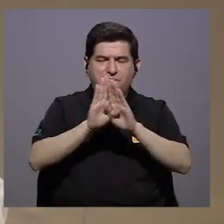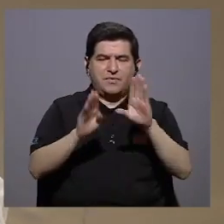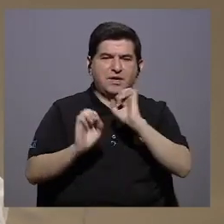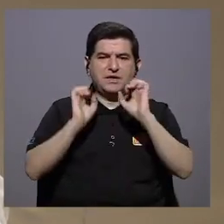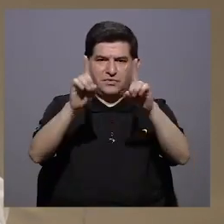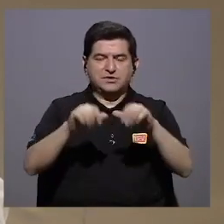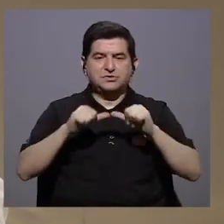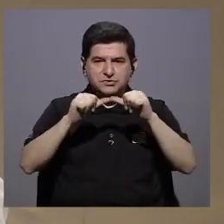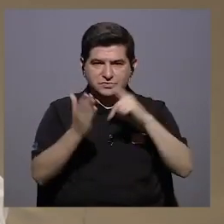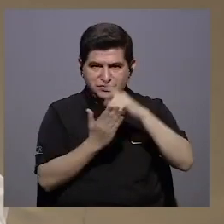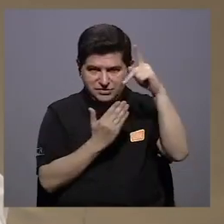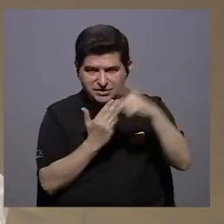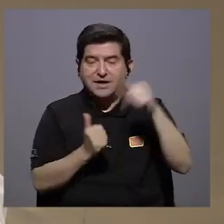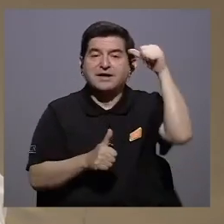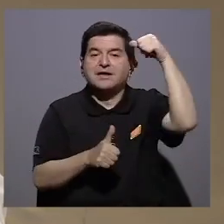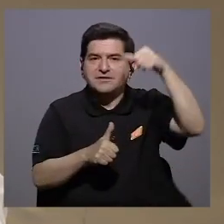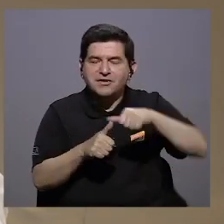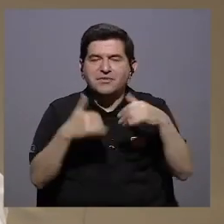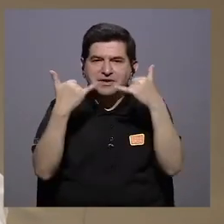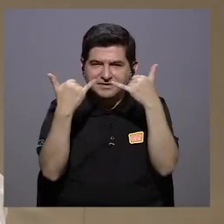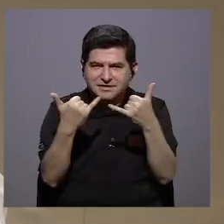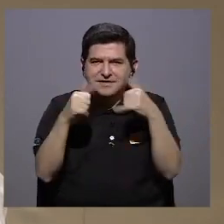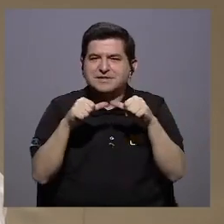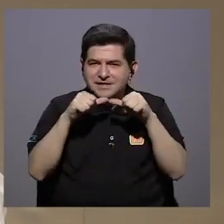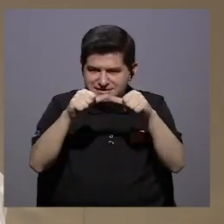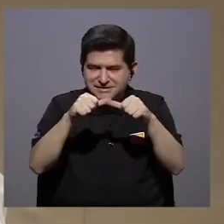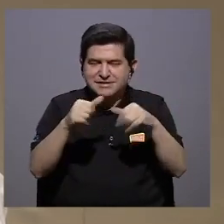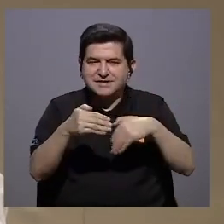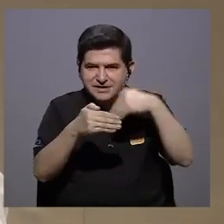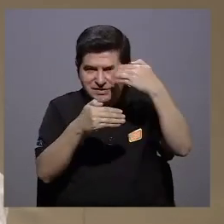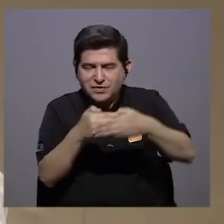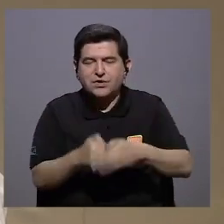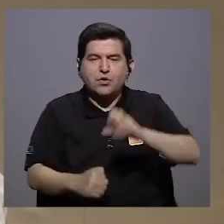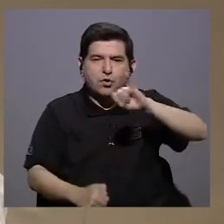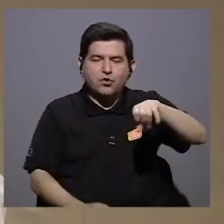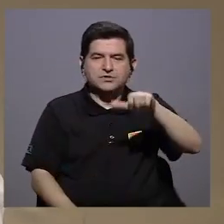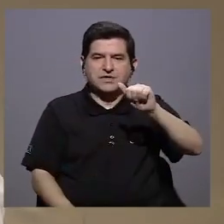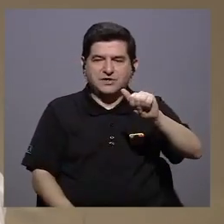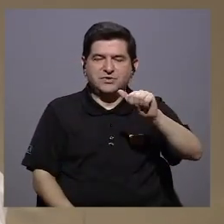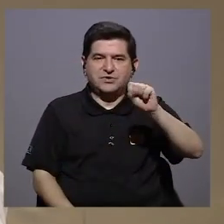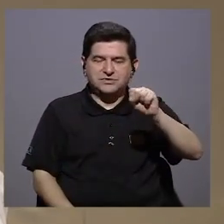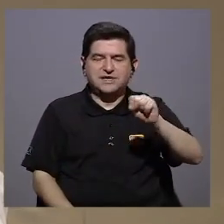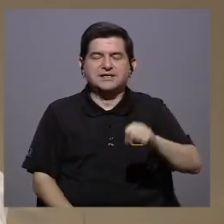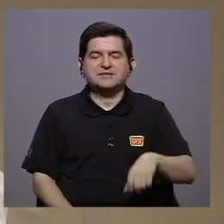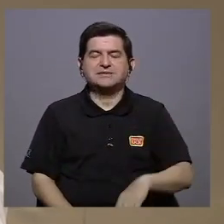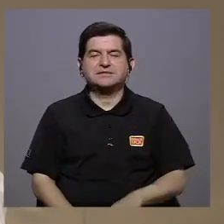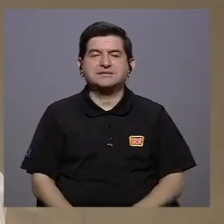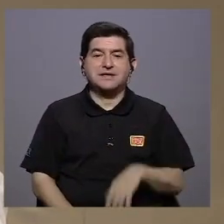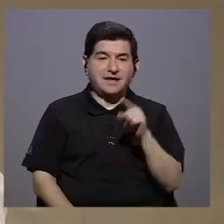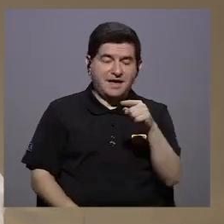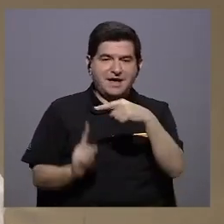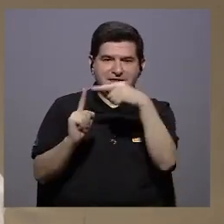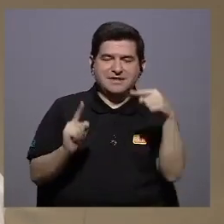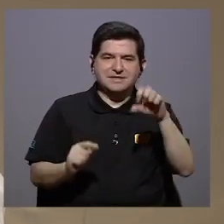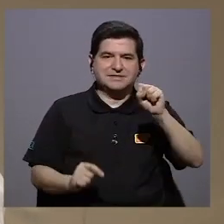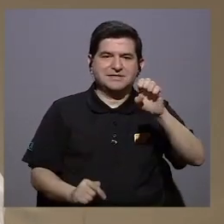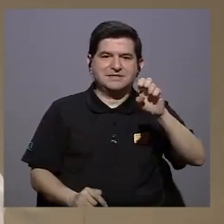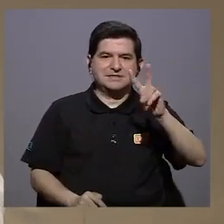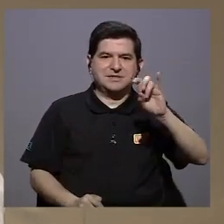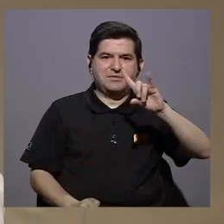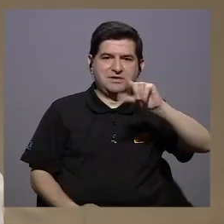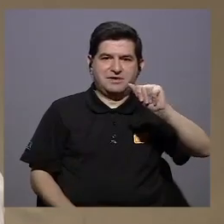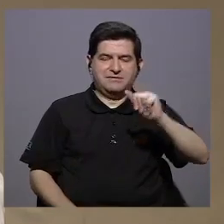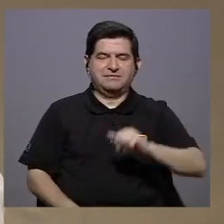confinamiento y la educación. Siga con nuestra programación y recuerde que ya, ya regresamos con José Antonio Sánchez Medina desde